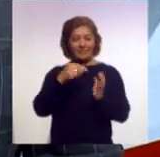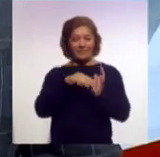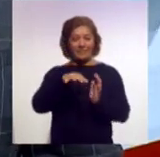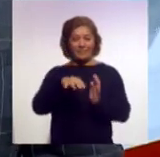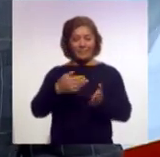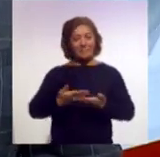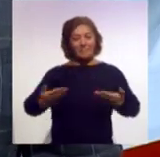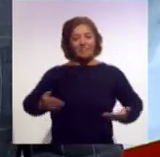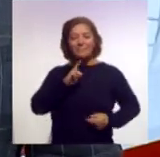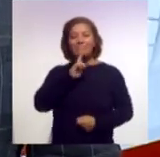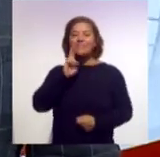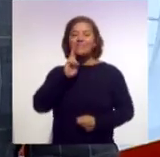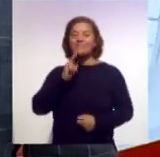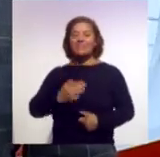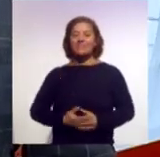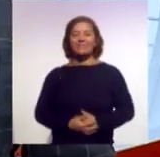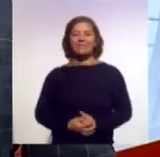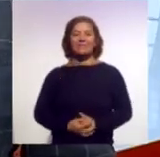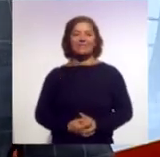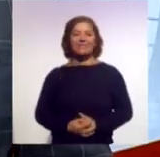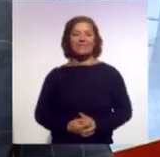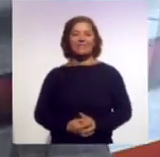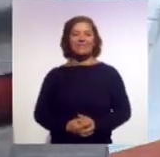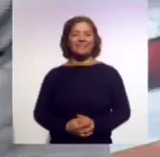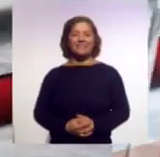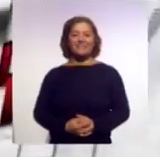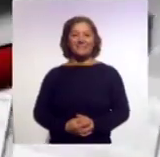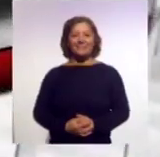estas son las noticias.